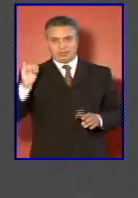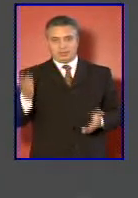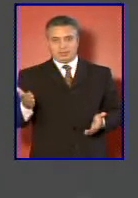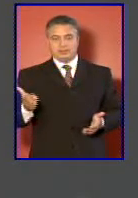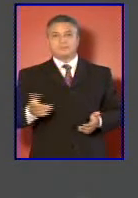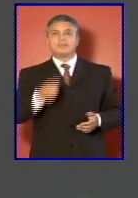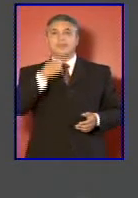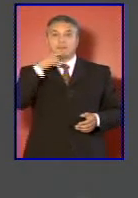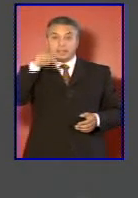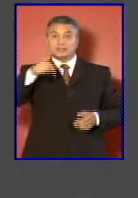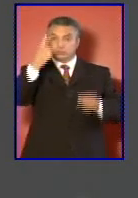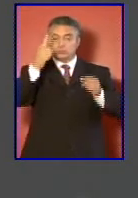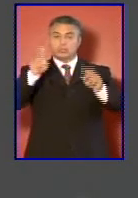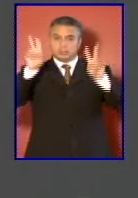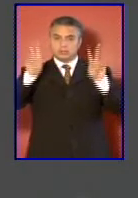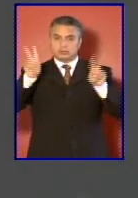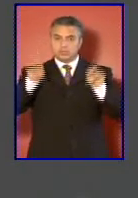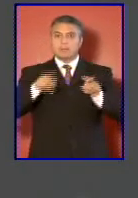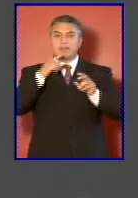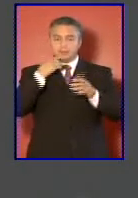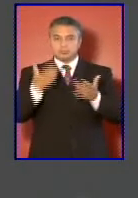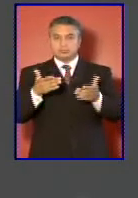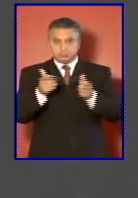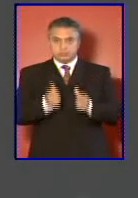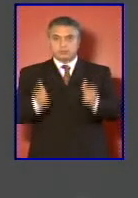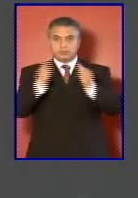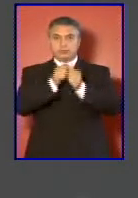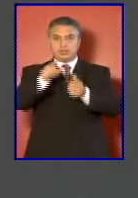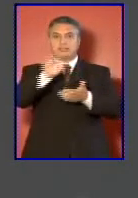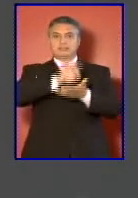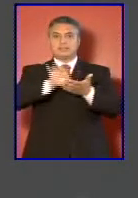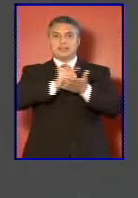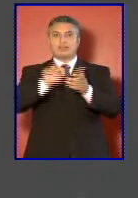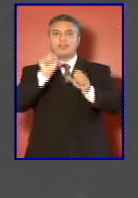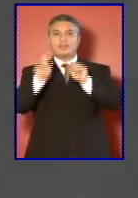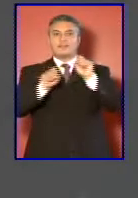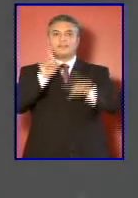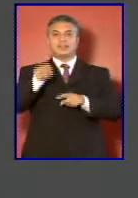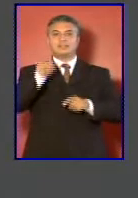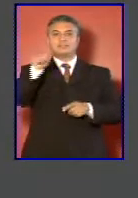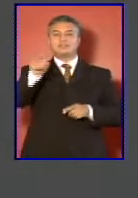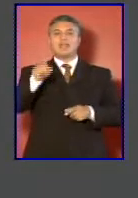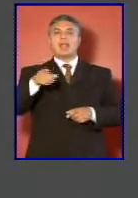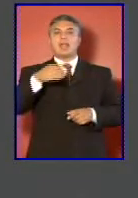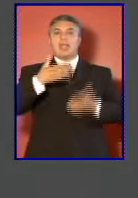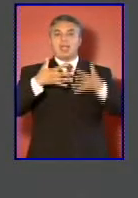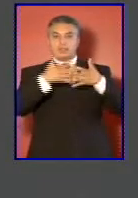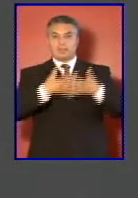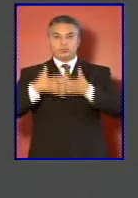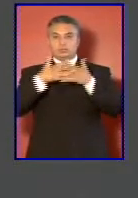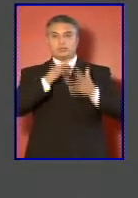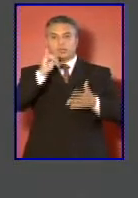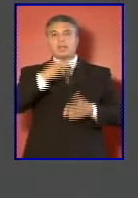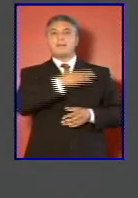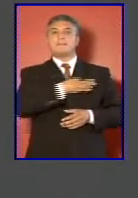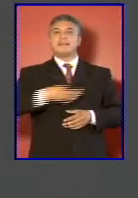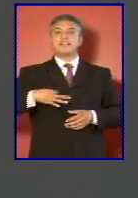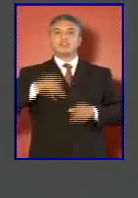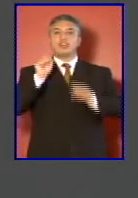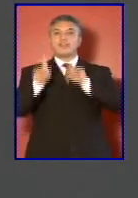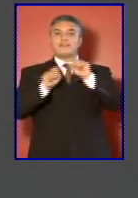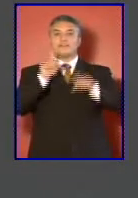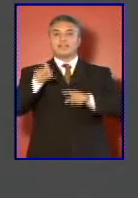Este es un tema que además fue compartido con el Secretario de Defensa de los Estados Unidos y con el Ministro de Defensa de Canadá.